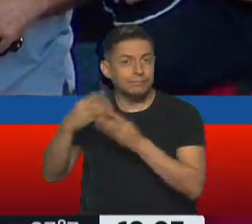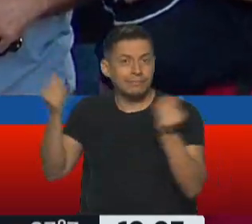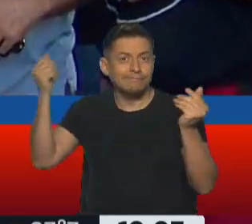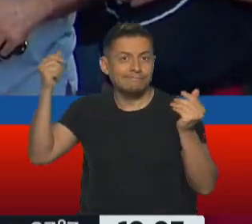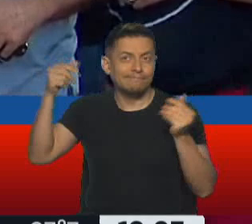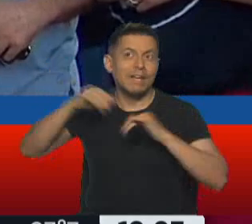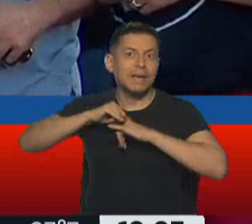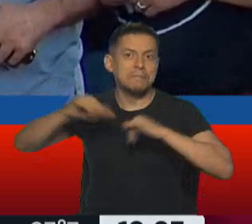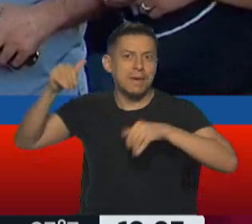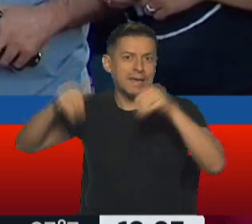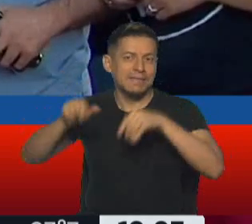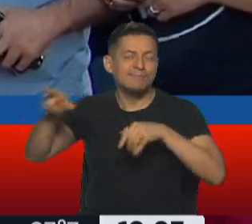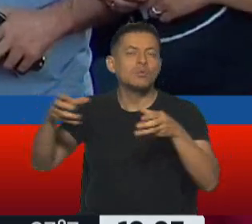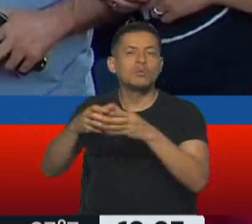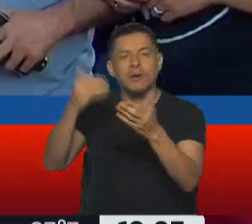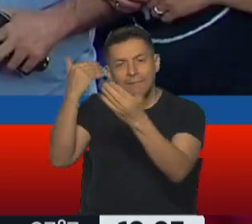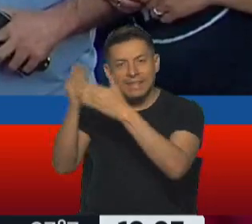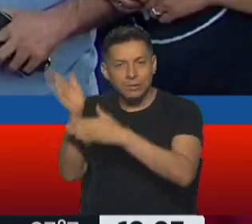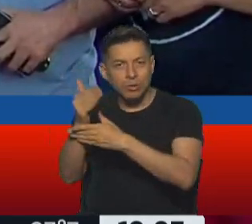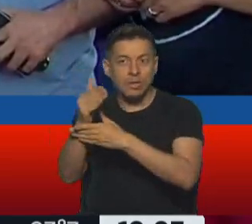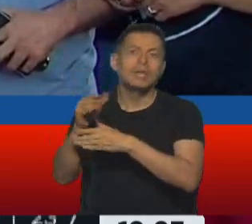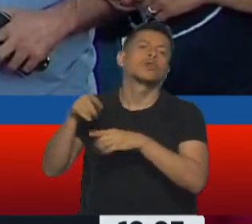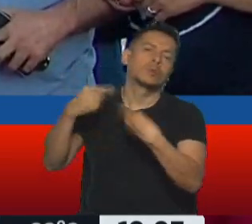de campaña del Frente de Todos. La campaña sigue hasta el jueves, por supuesto. Gracias. Gracias.